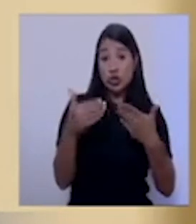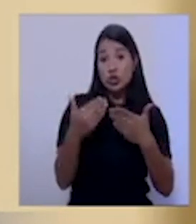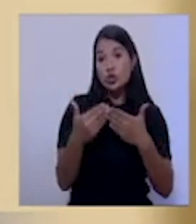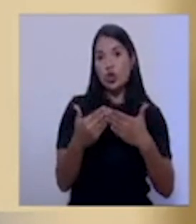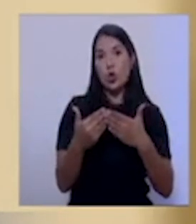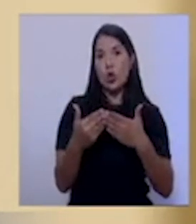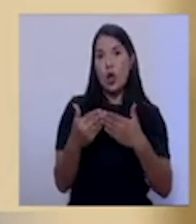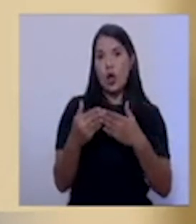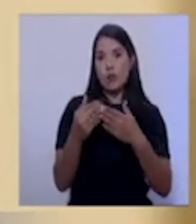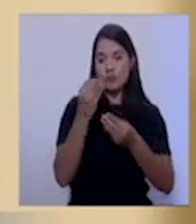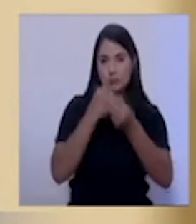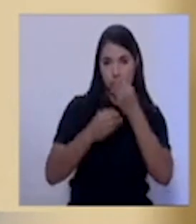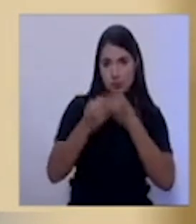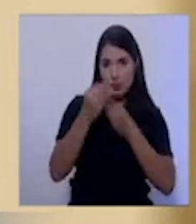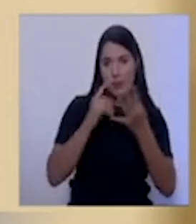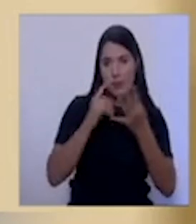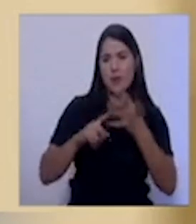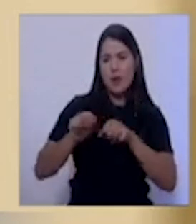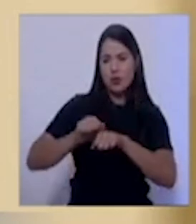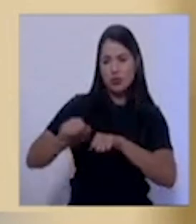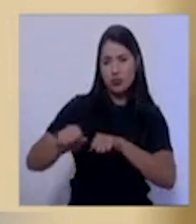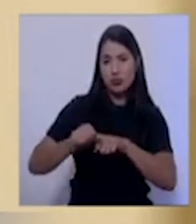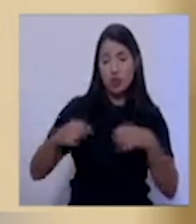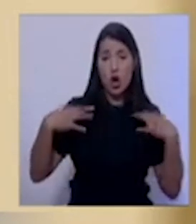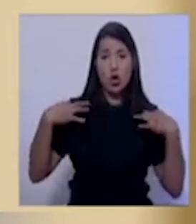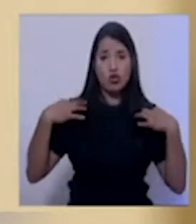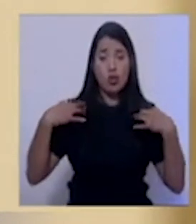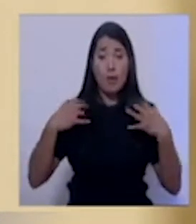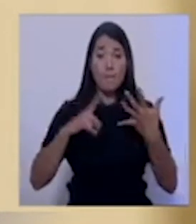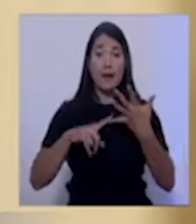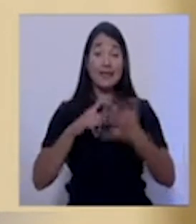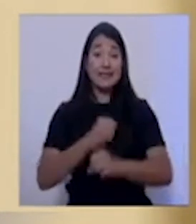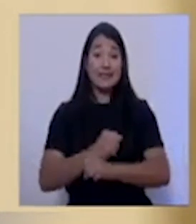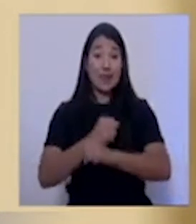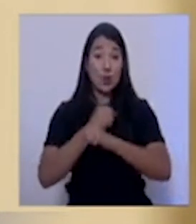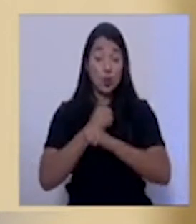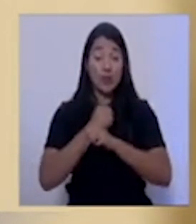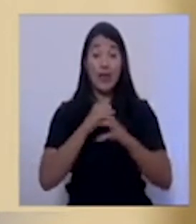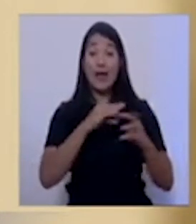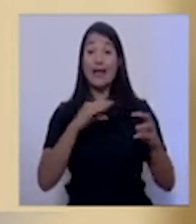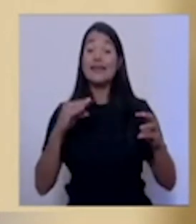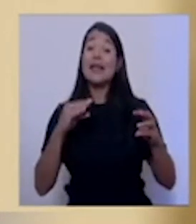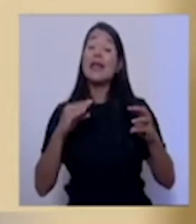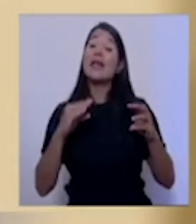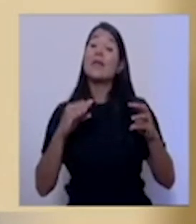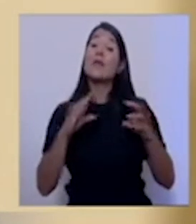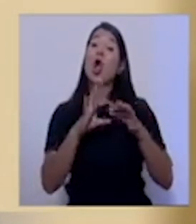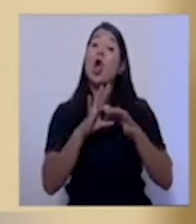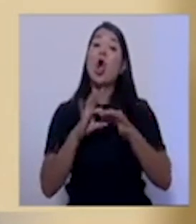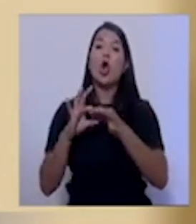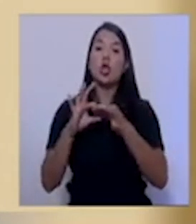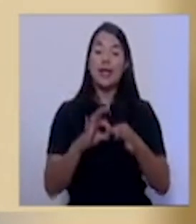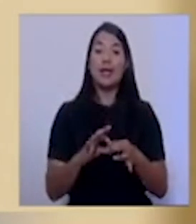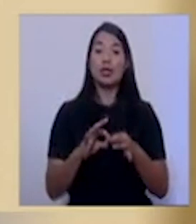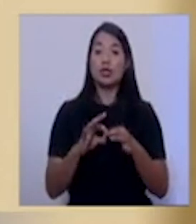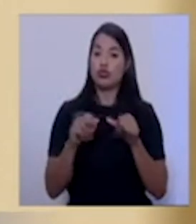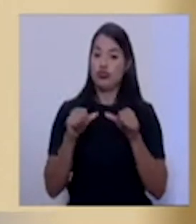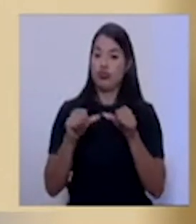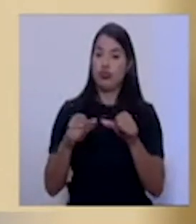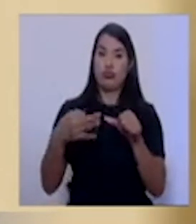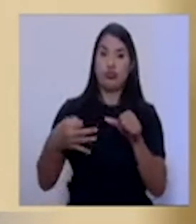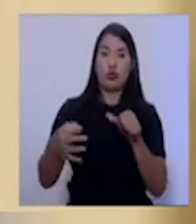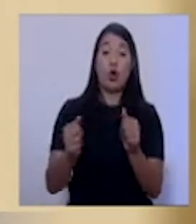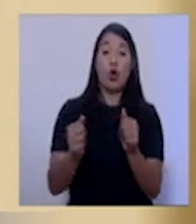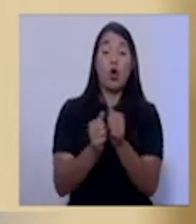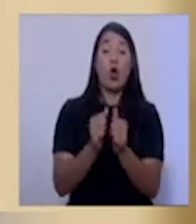albergue, el lavado de ropa, la seguridad y la coordinación permanente, a través de la Caja Costavicense del Seguro Social y el